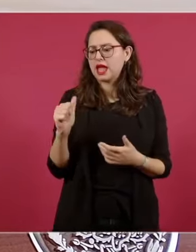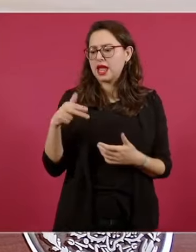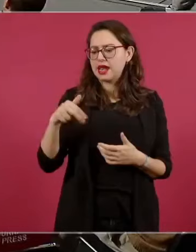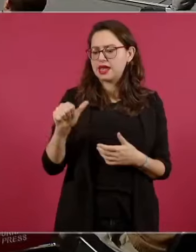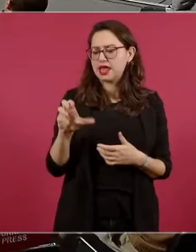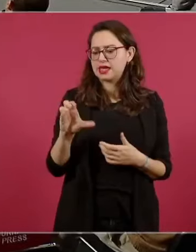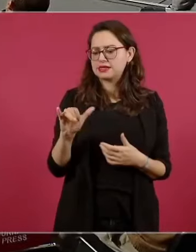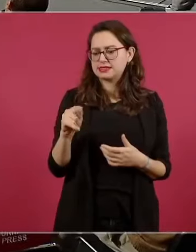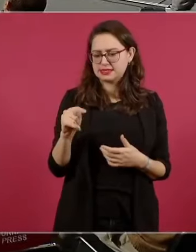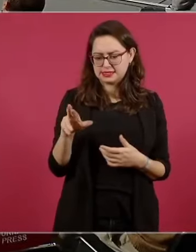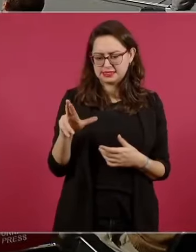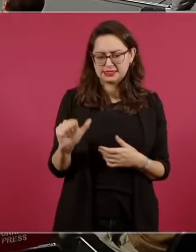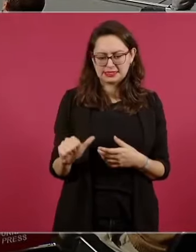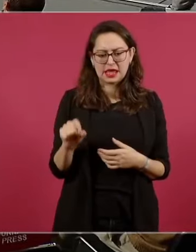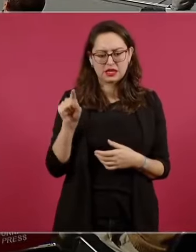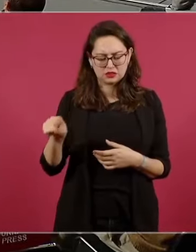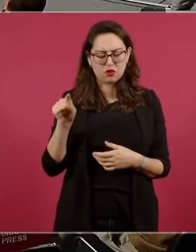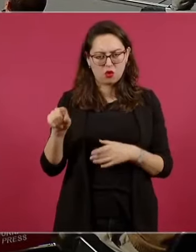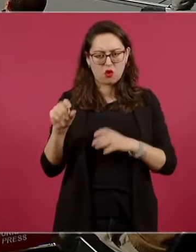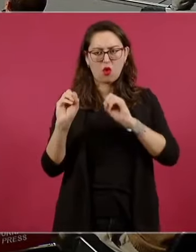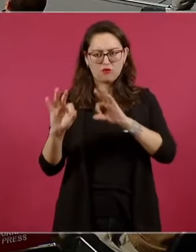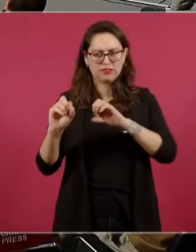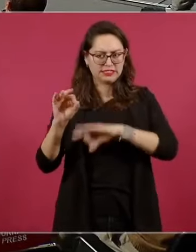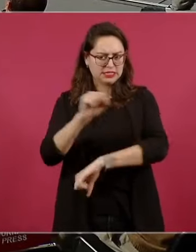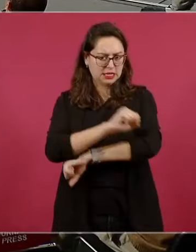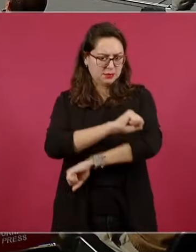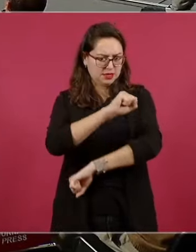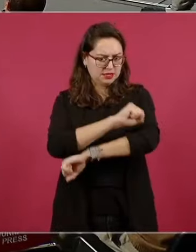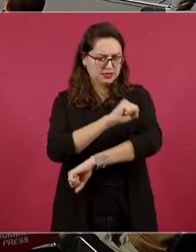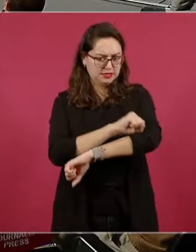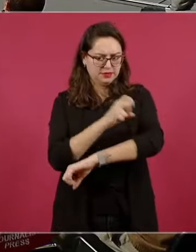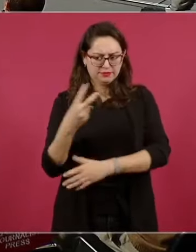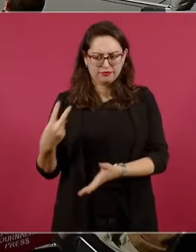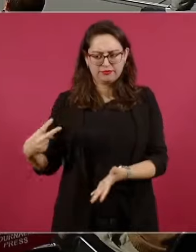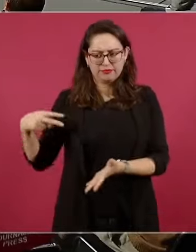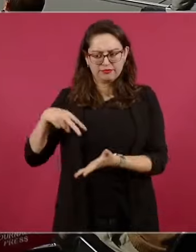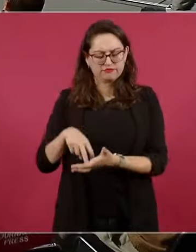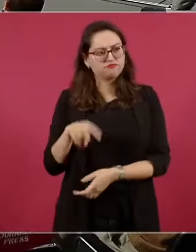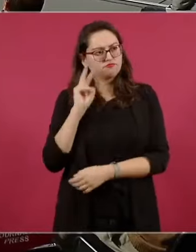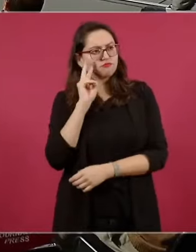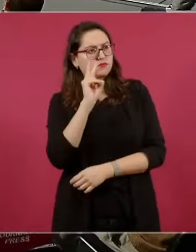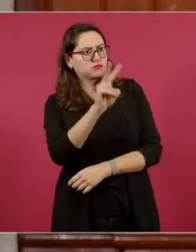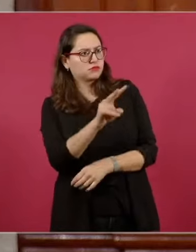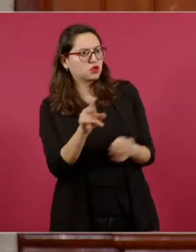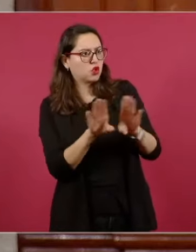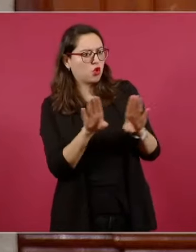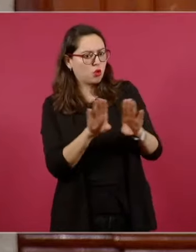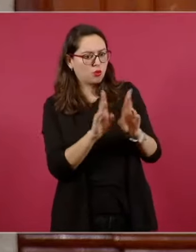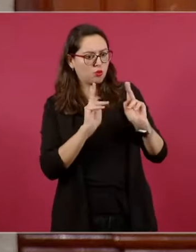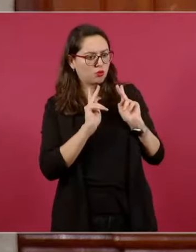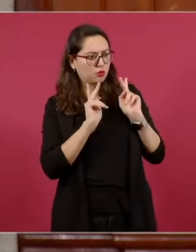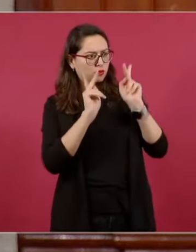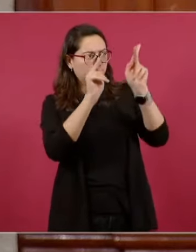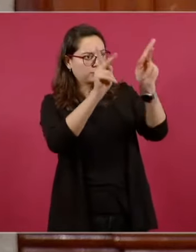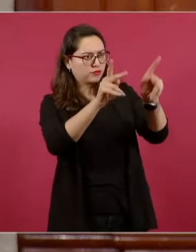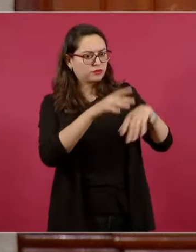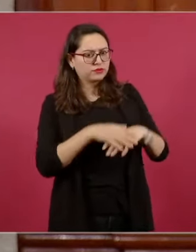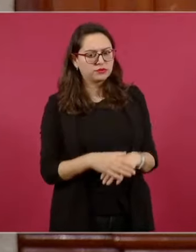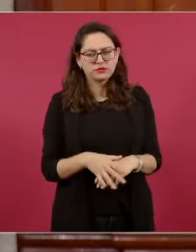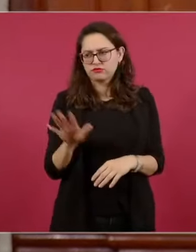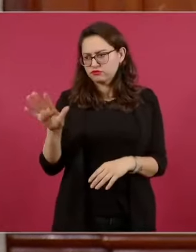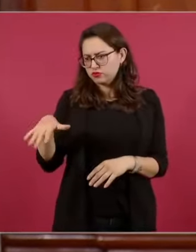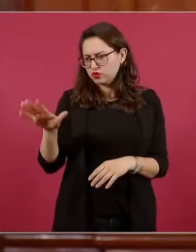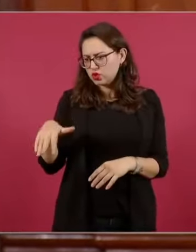y ahí estábamos. Yo iba a ver los montajes y le digo a